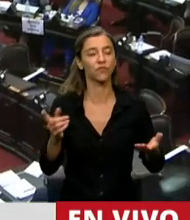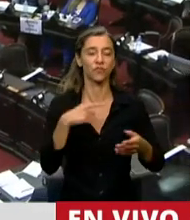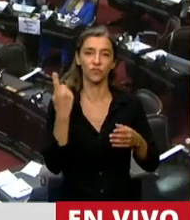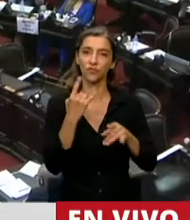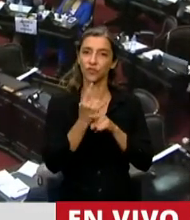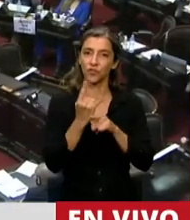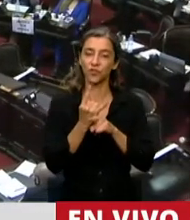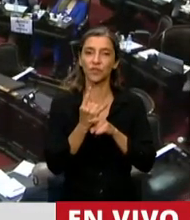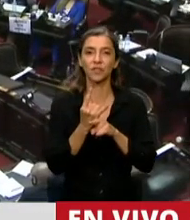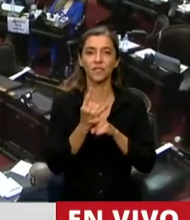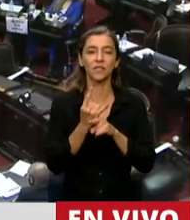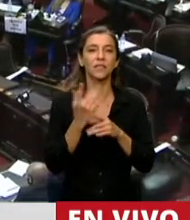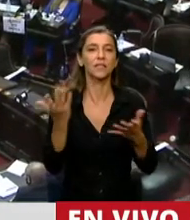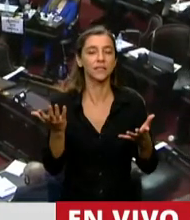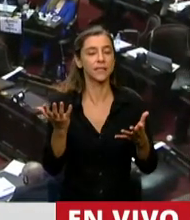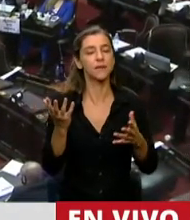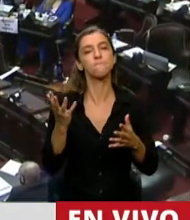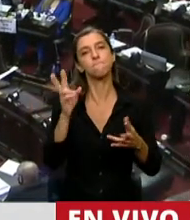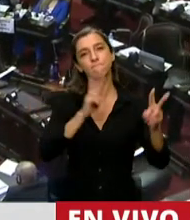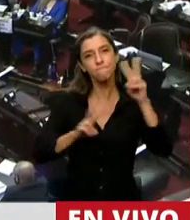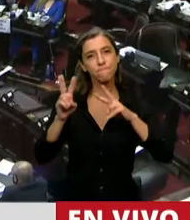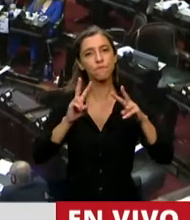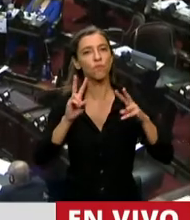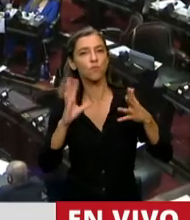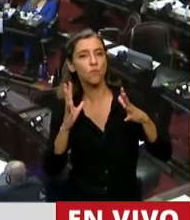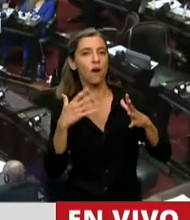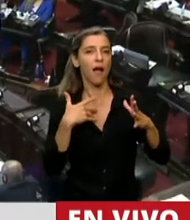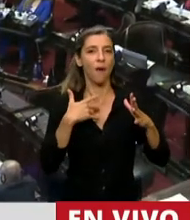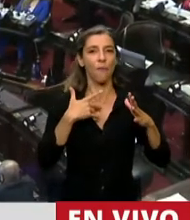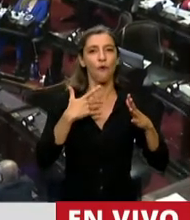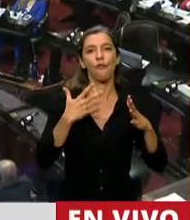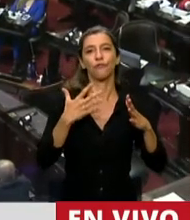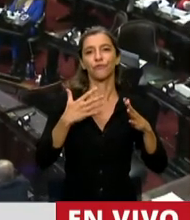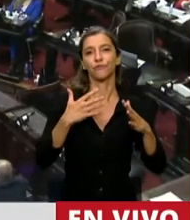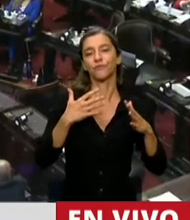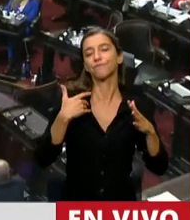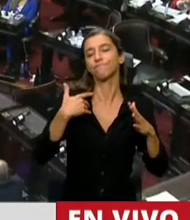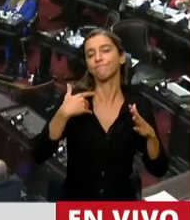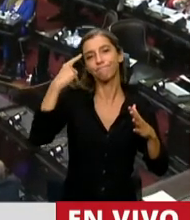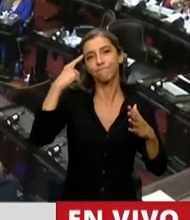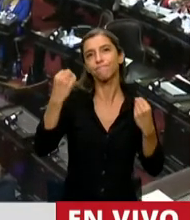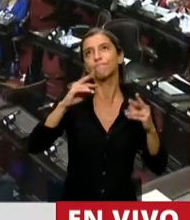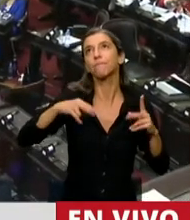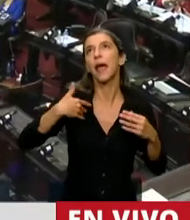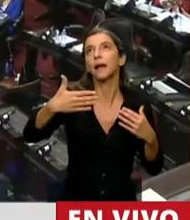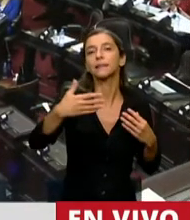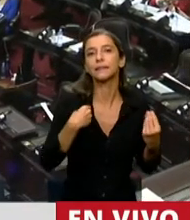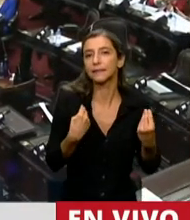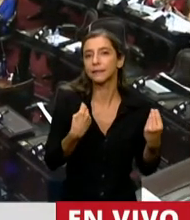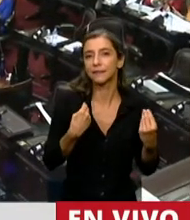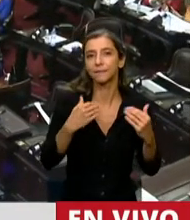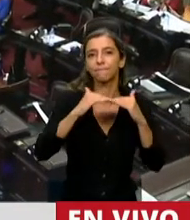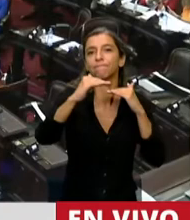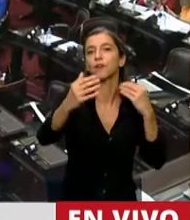mantenido, digamos, en términos promedios, constantes durante mucho tiempo. Entonces, estas discusiones de la